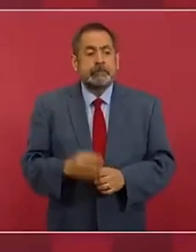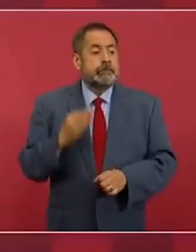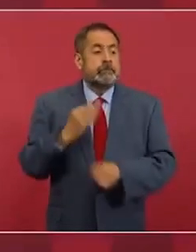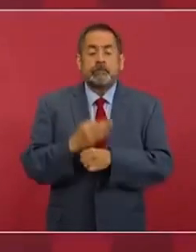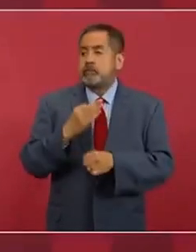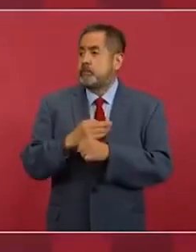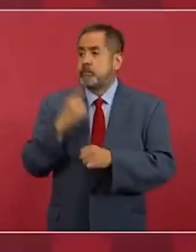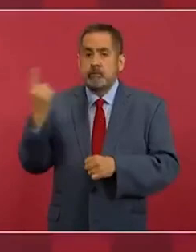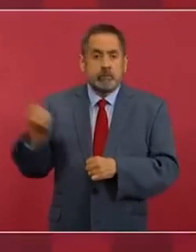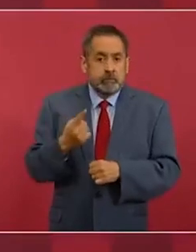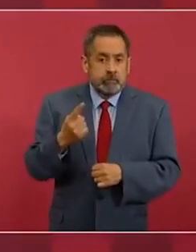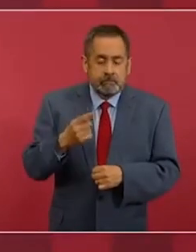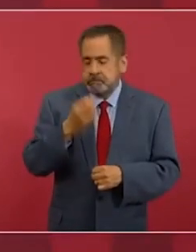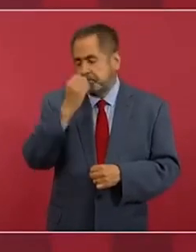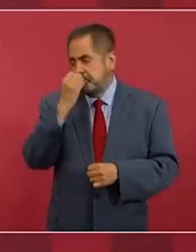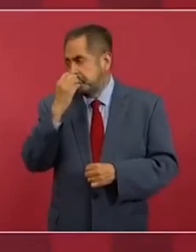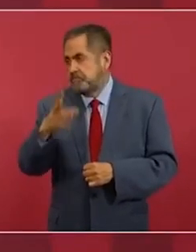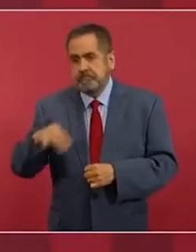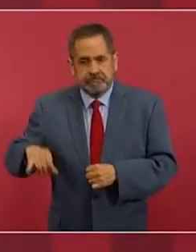interesante,